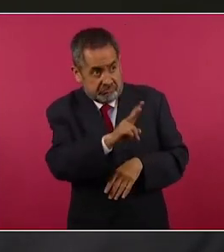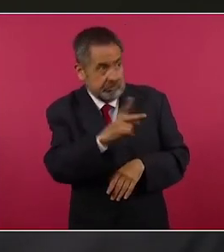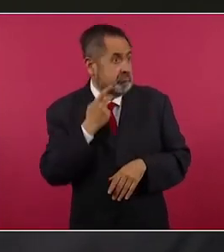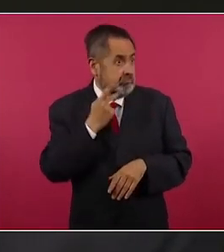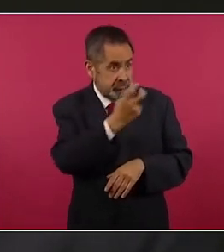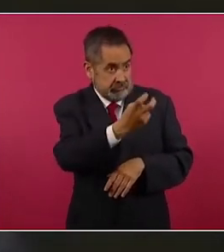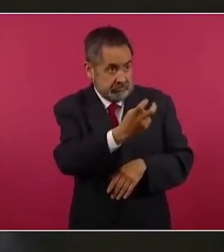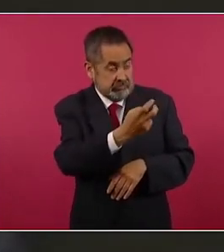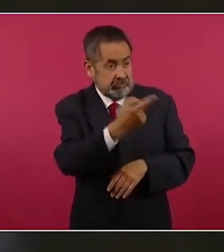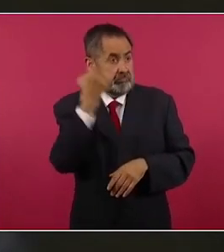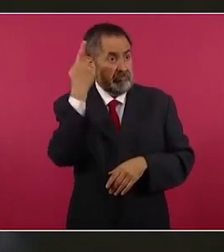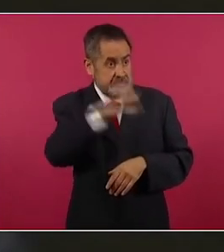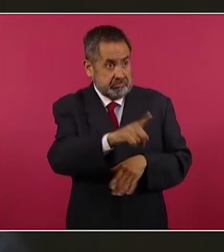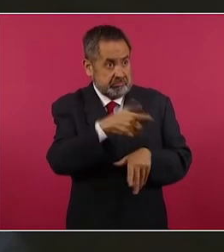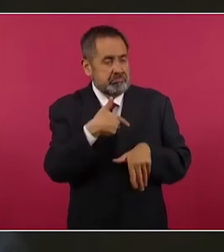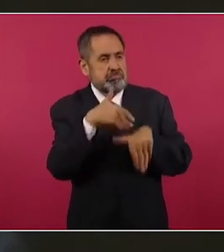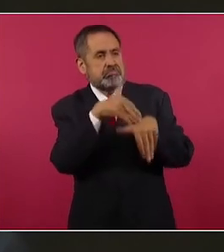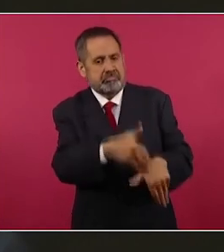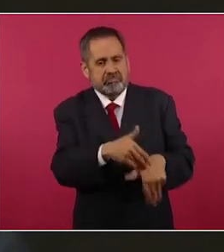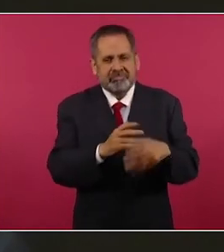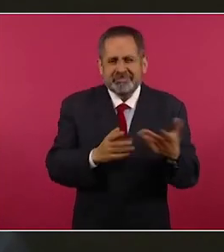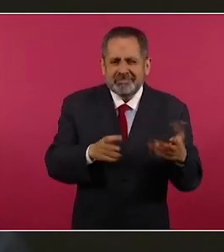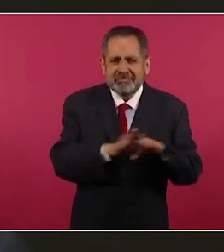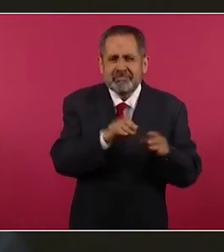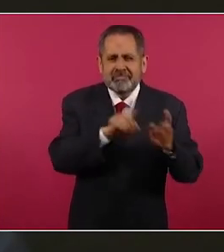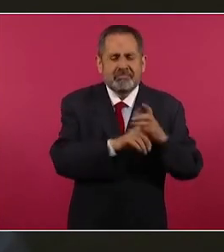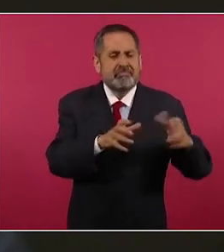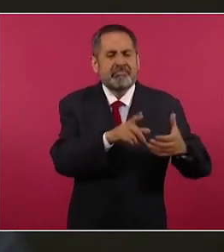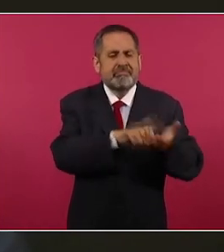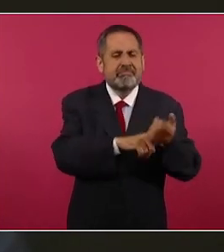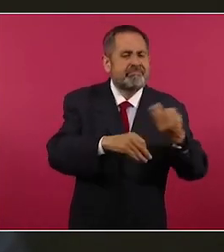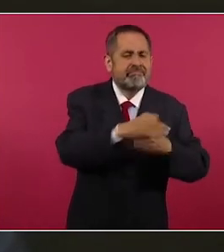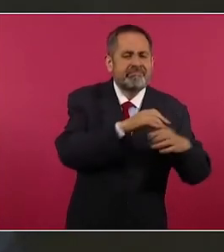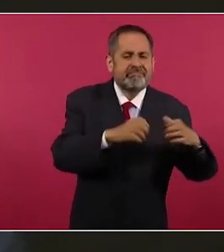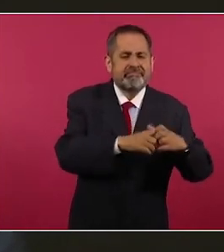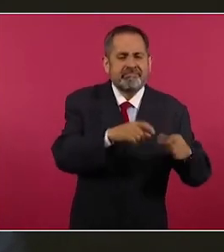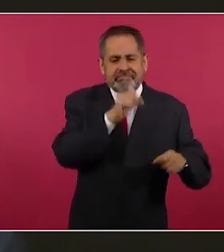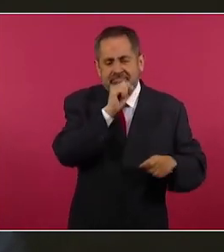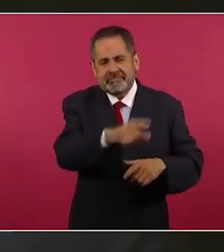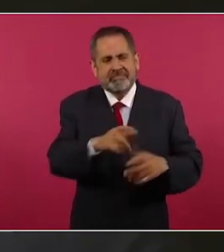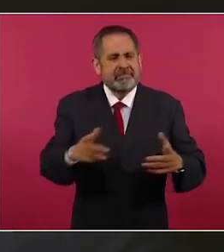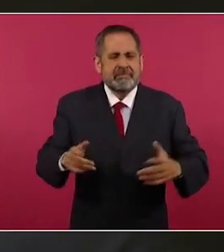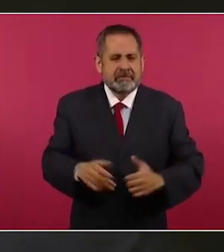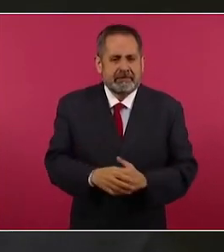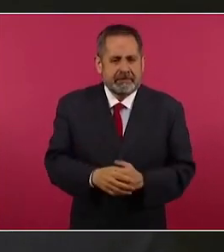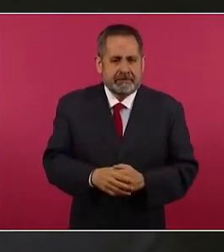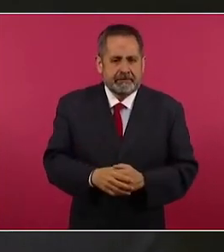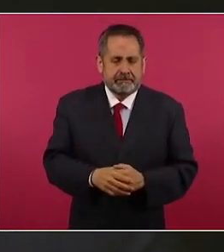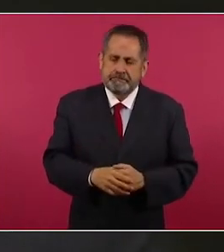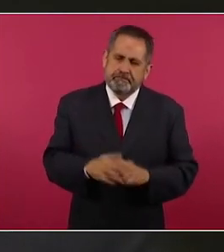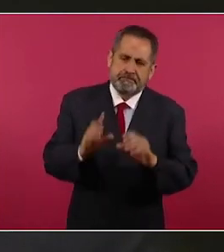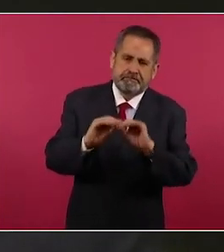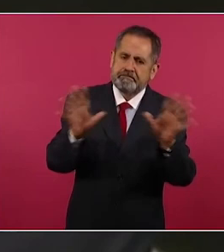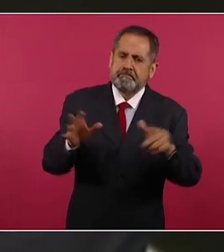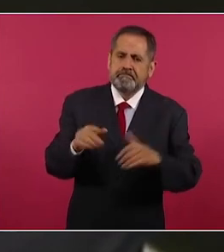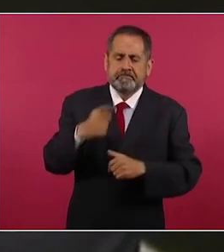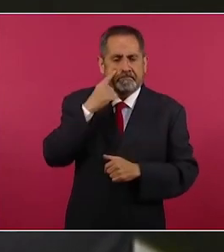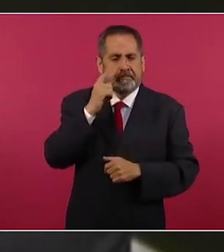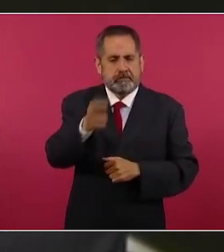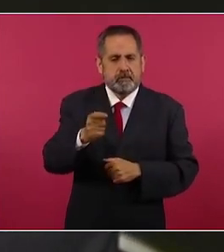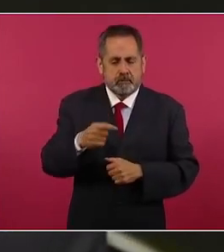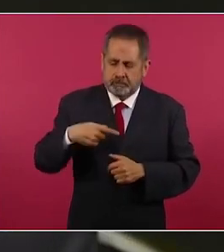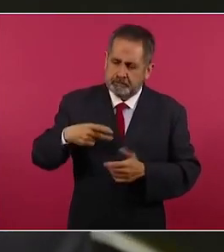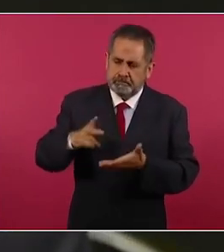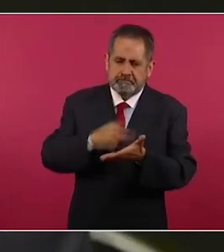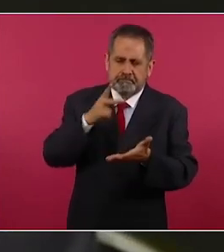ordenadas por los intereses creados del momento. Claro está, de aquí